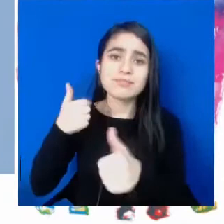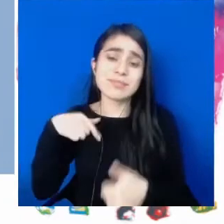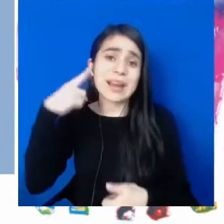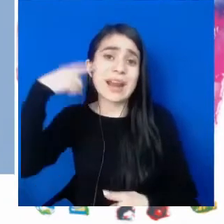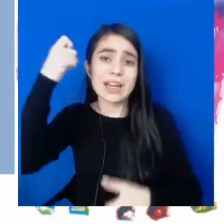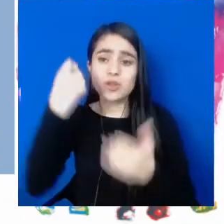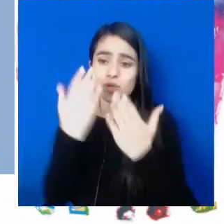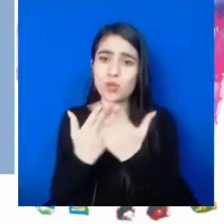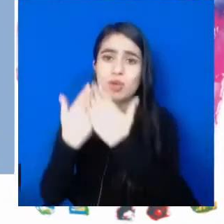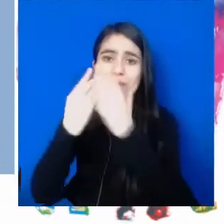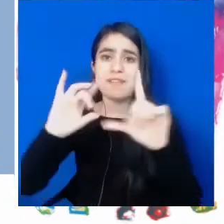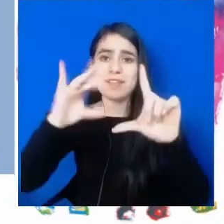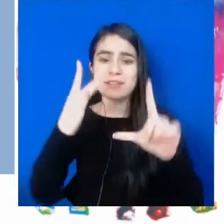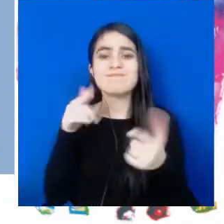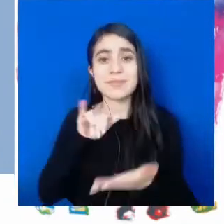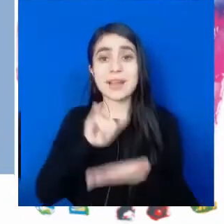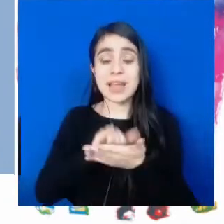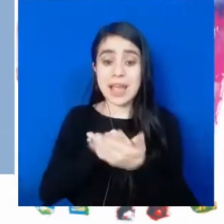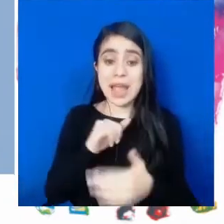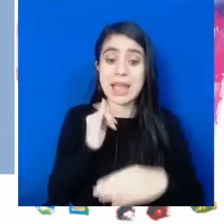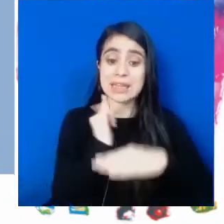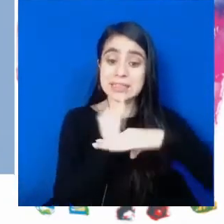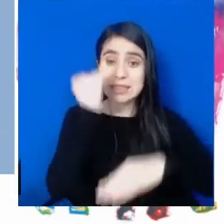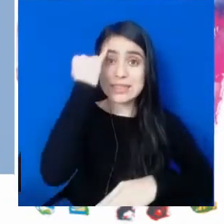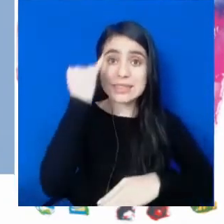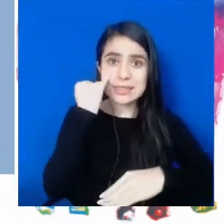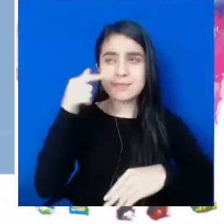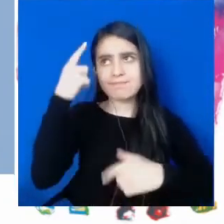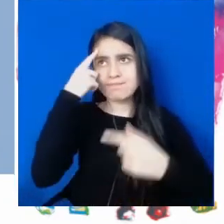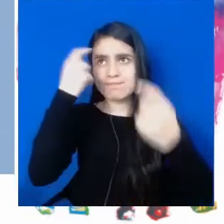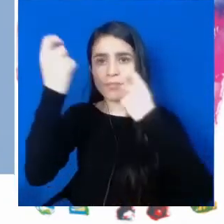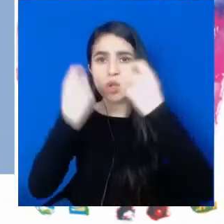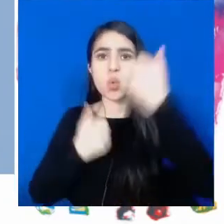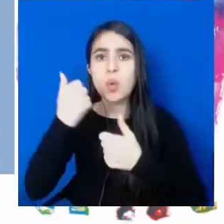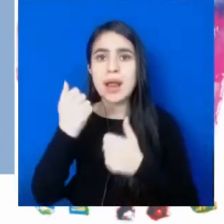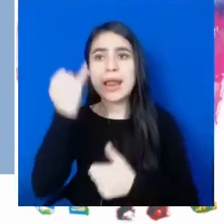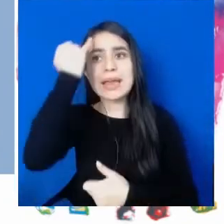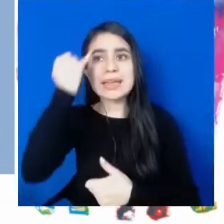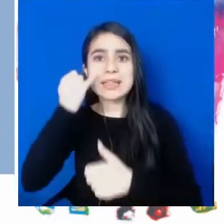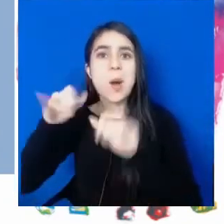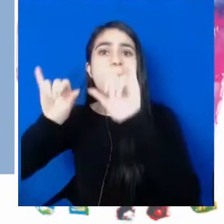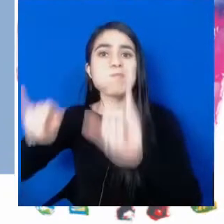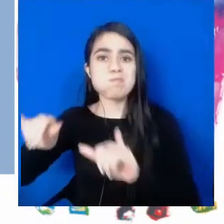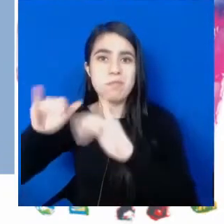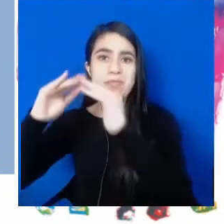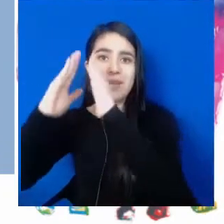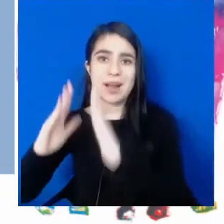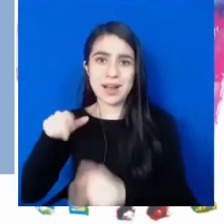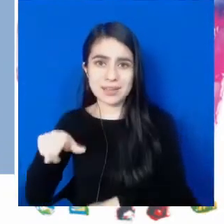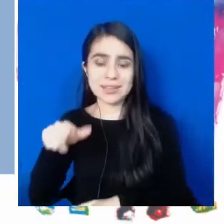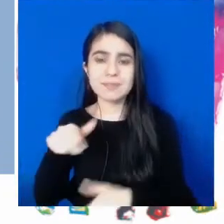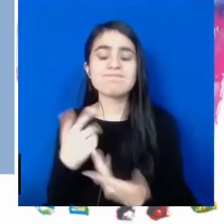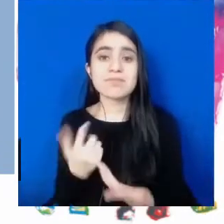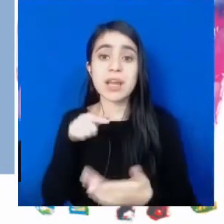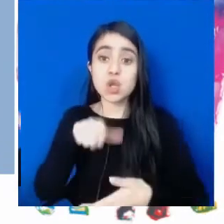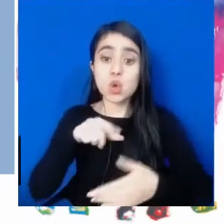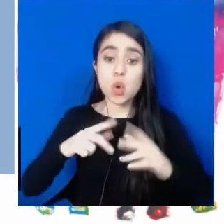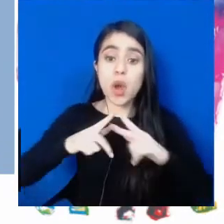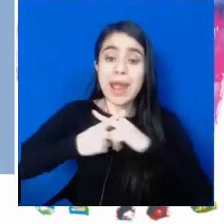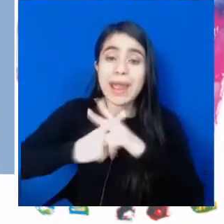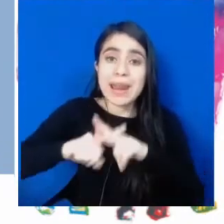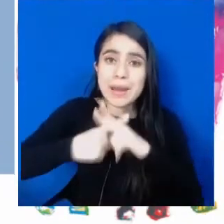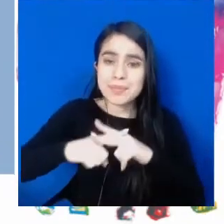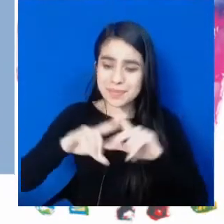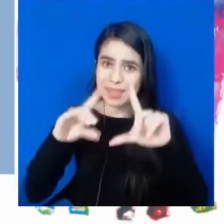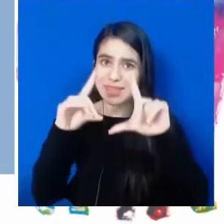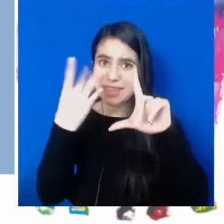educación virtual. Por eso el INSI creó la estrategia INSI en Casa, que era justamente utilizar